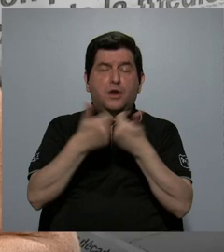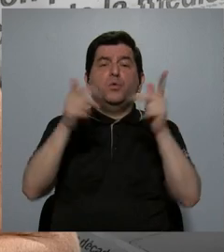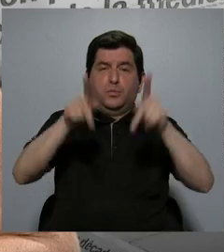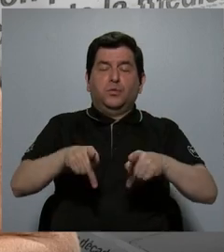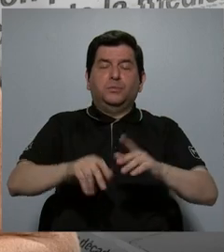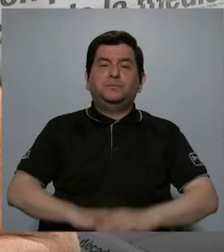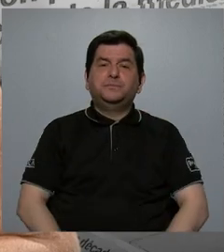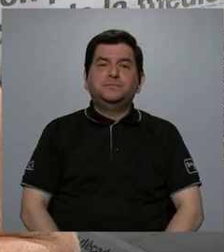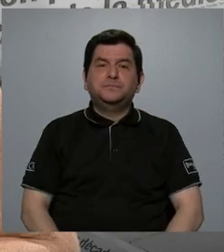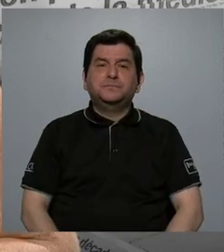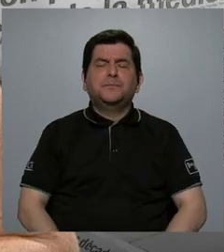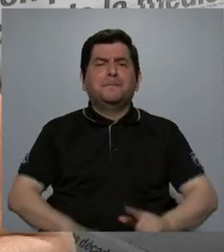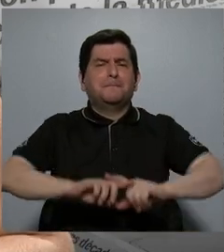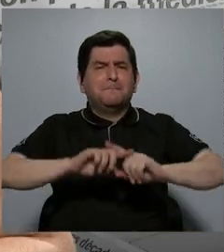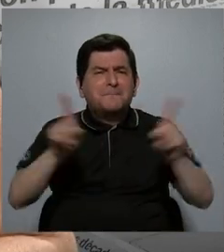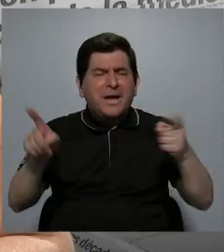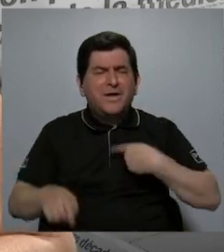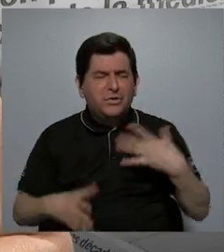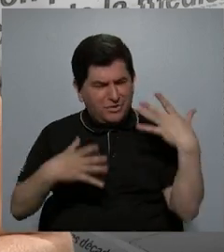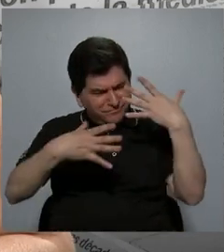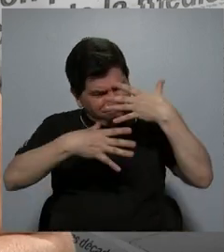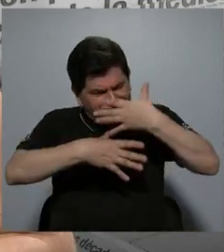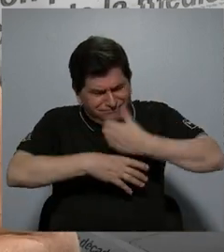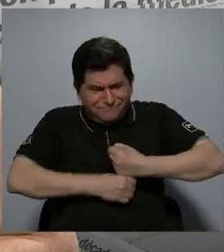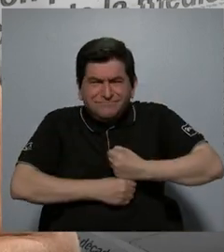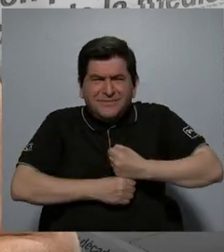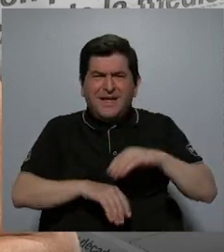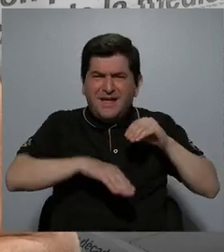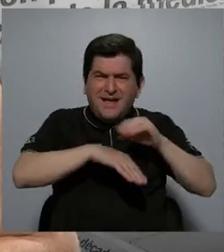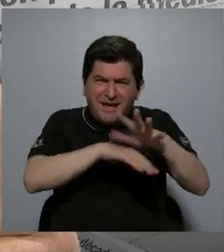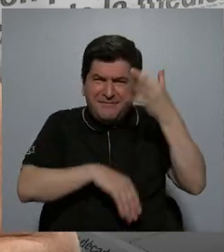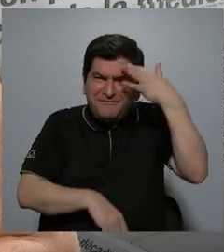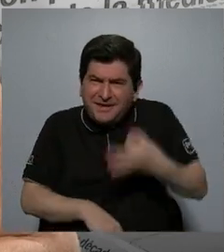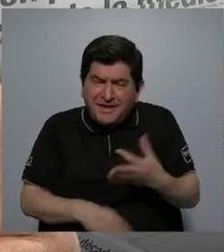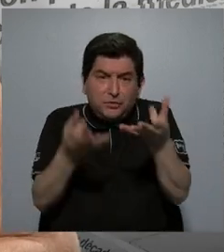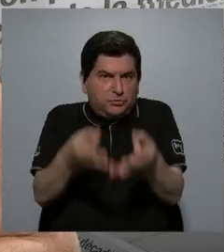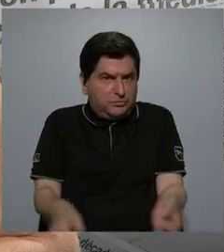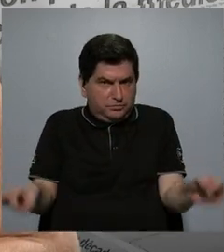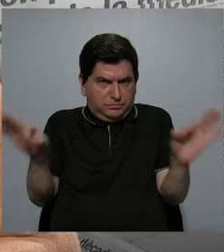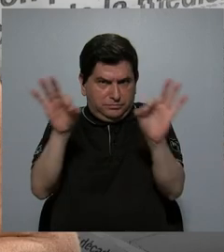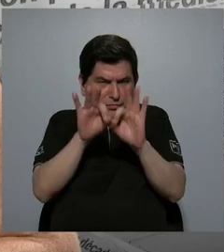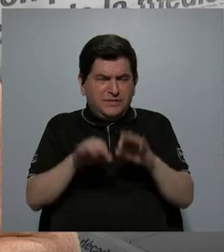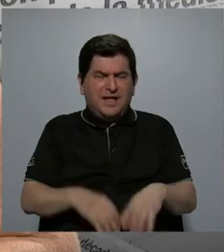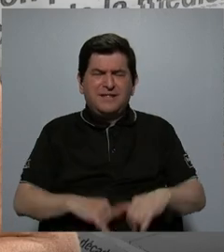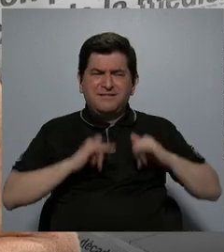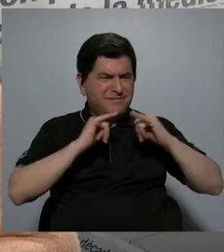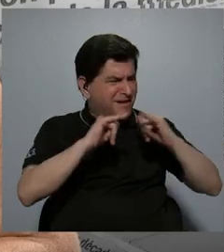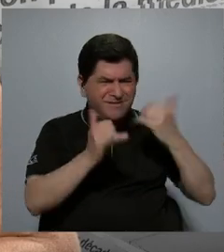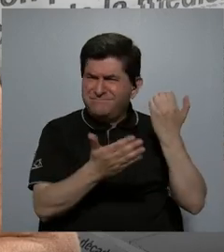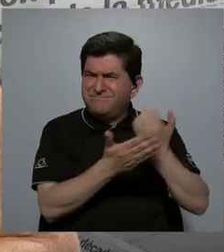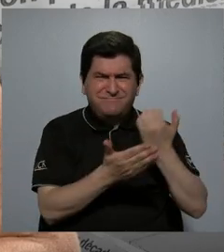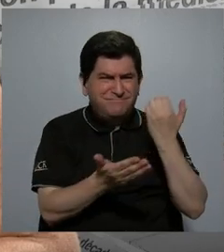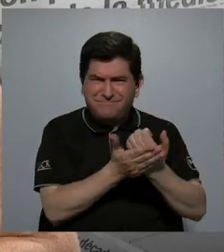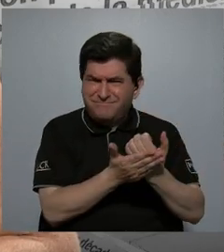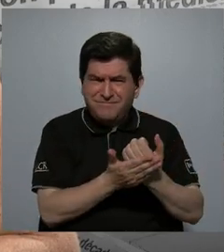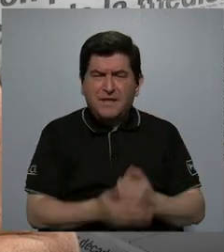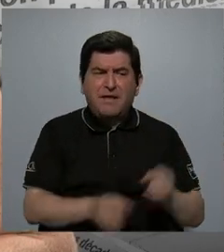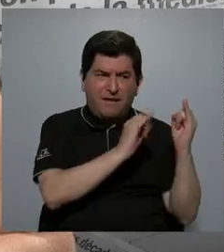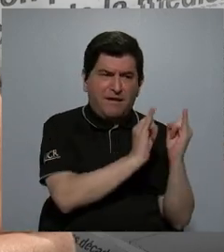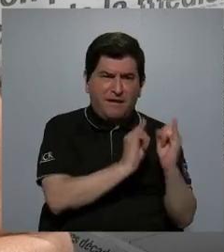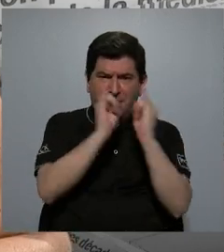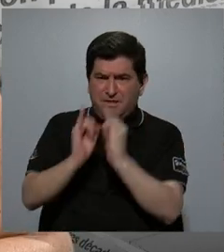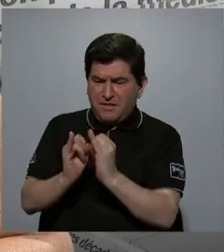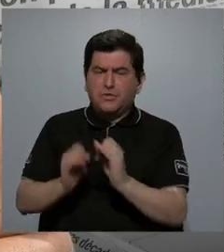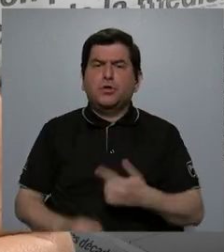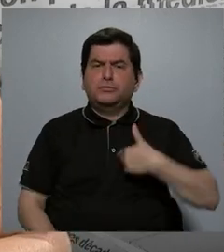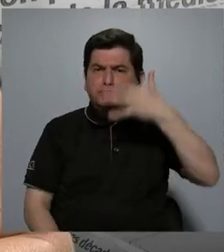Pero si tuviera que resumir algunos de los efectos que yo creo que son más importantes de esa desigualdad económica en los individuos,